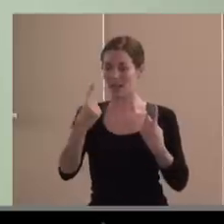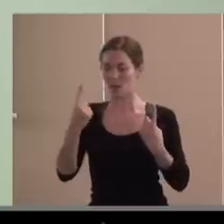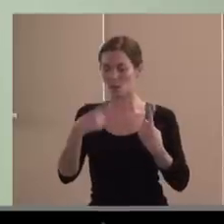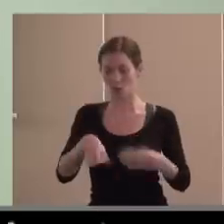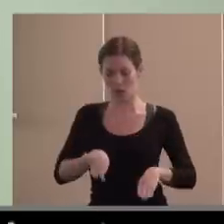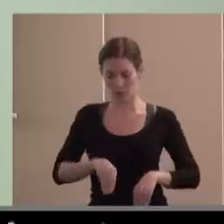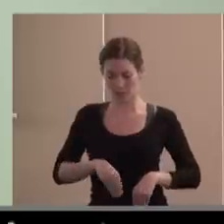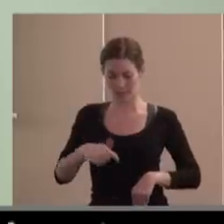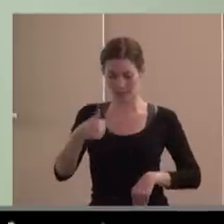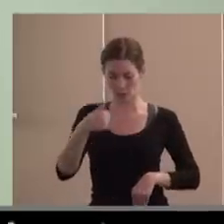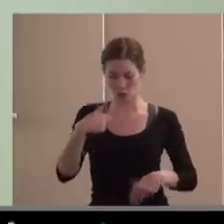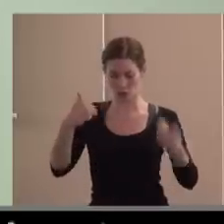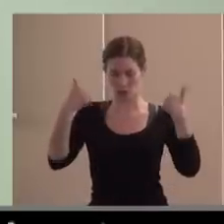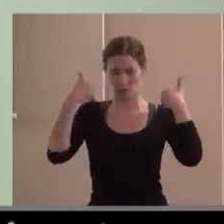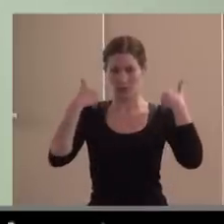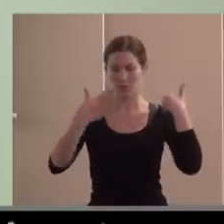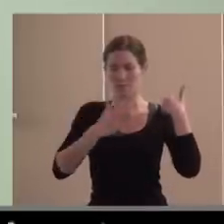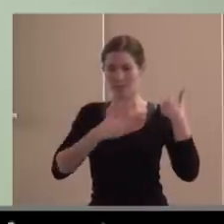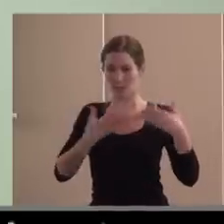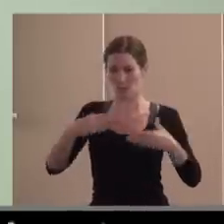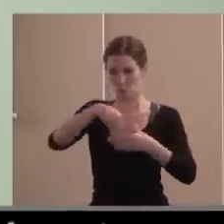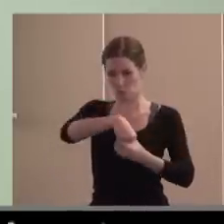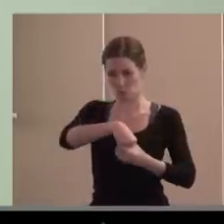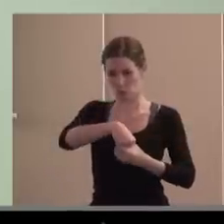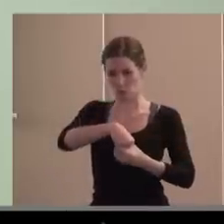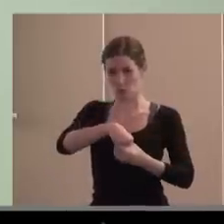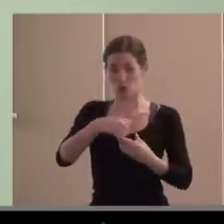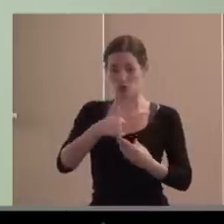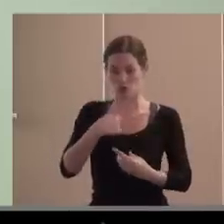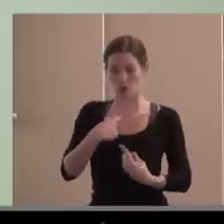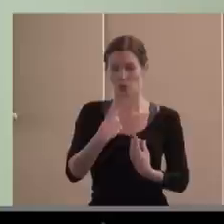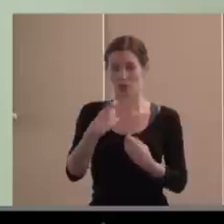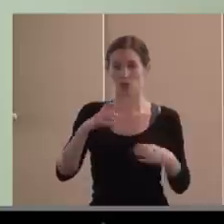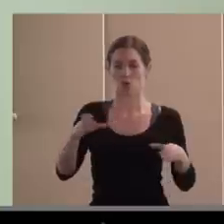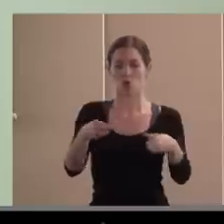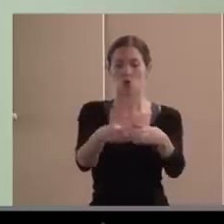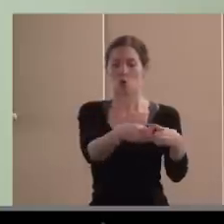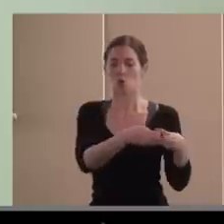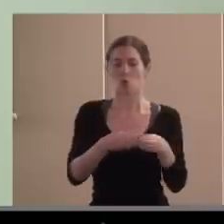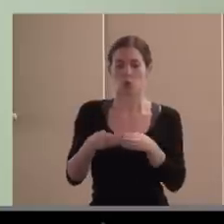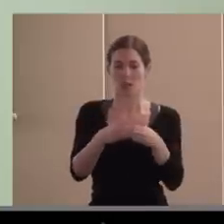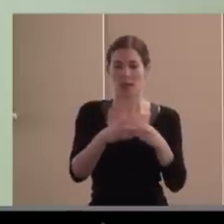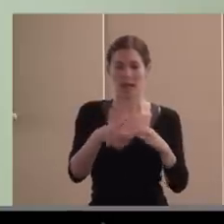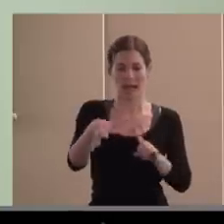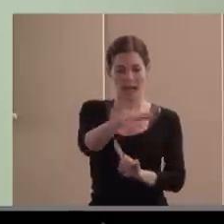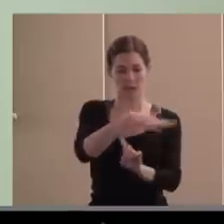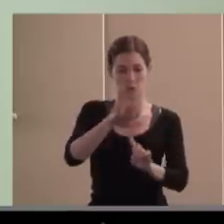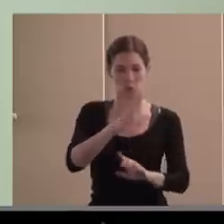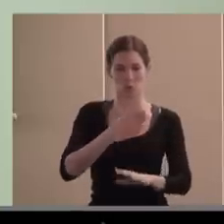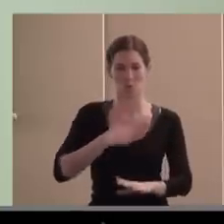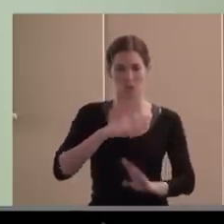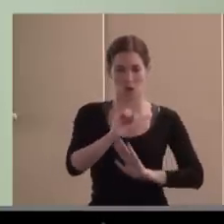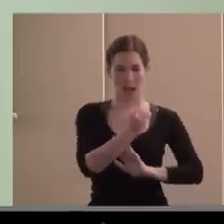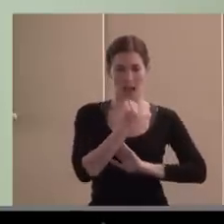o ella la que debe conseguirla, que debe tener los apoyos de la comunidad, los apoyos del entorno, no ponerlas en situación de inclusión,